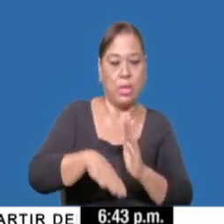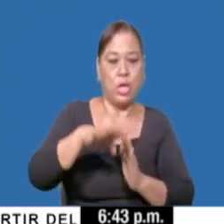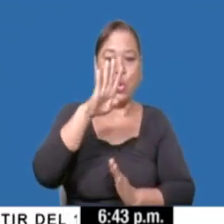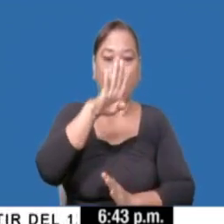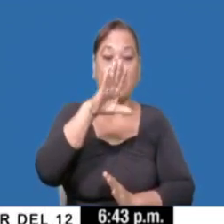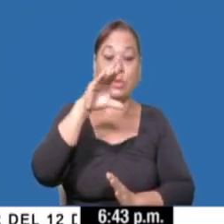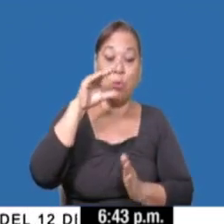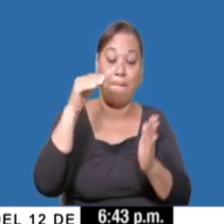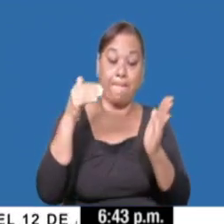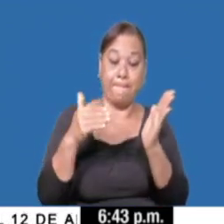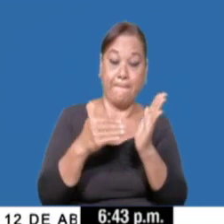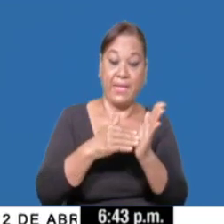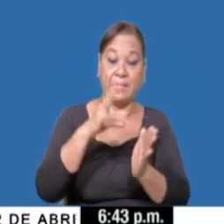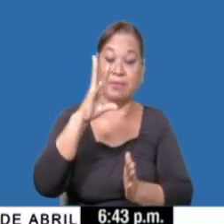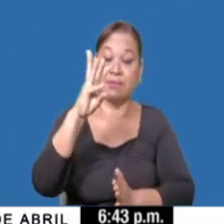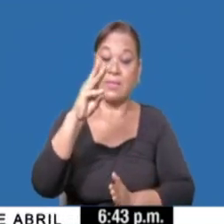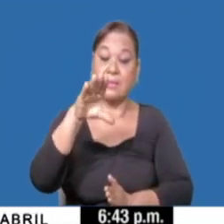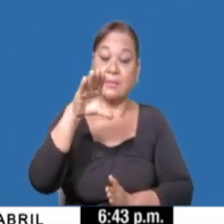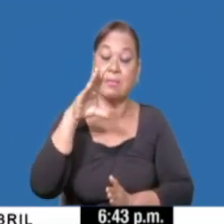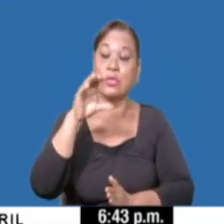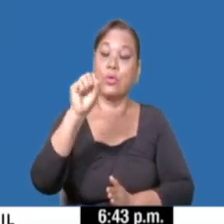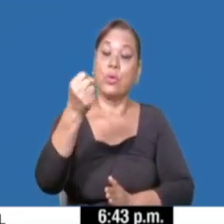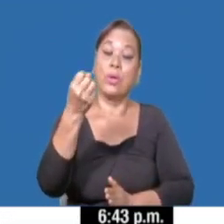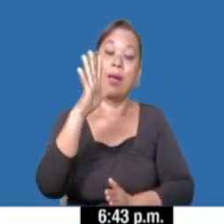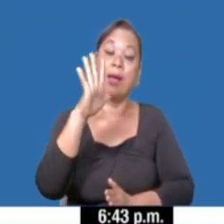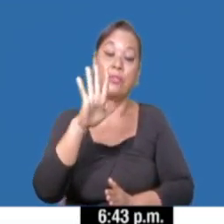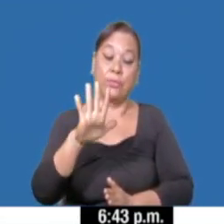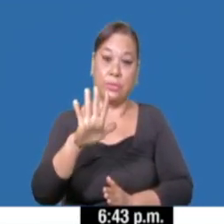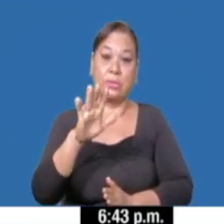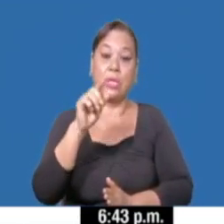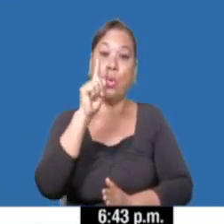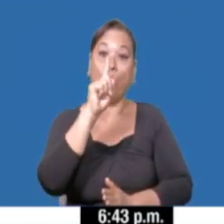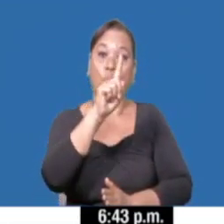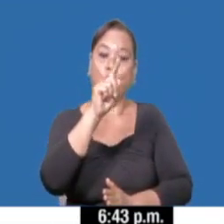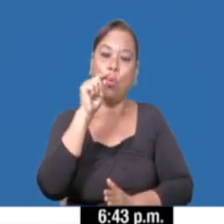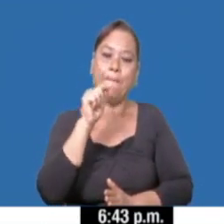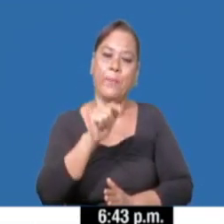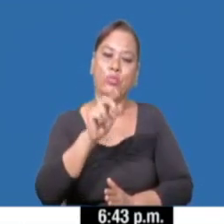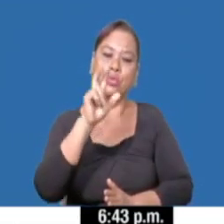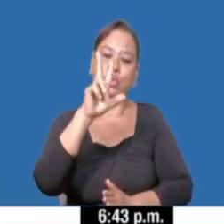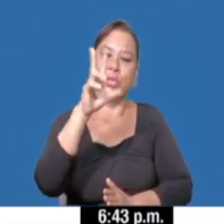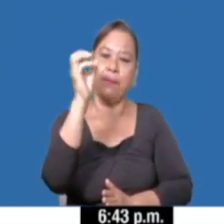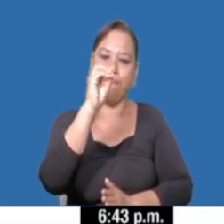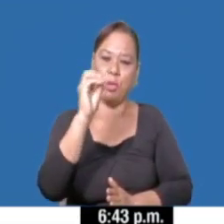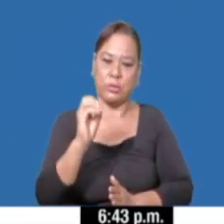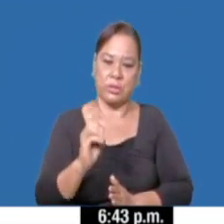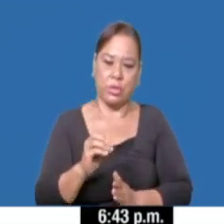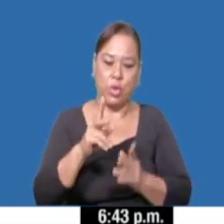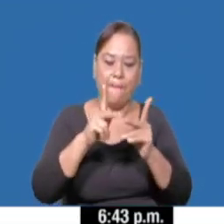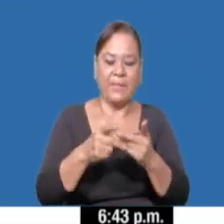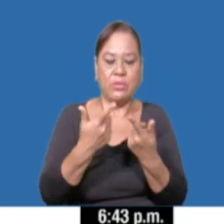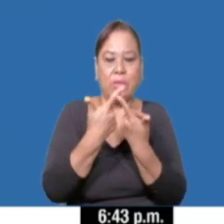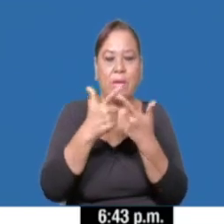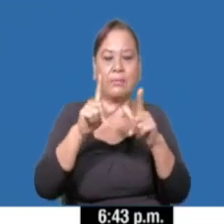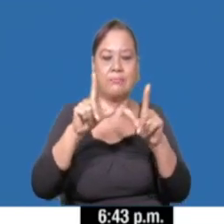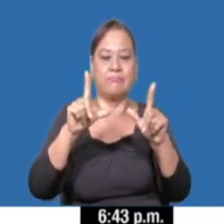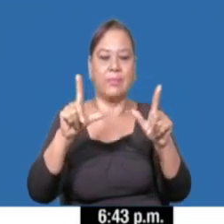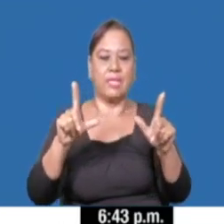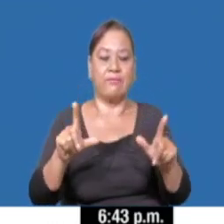4.614, que representa 1.3%, y el total de recuperados